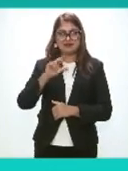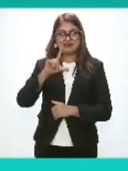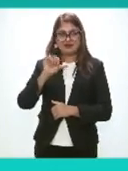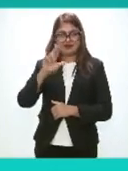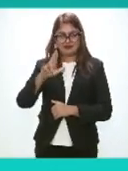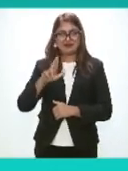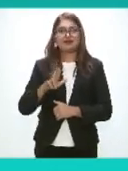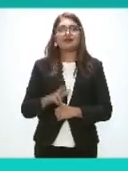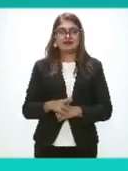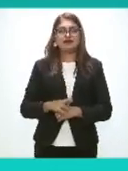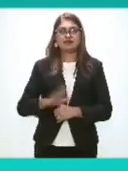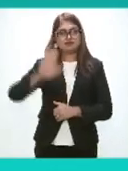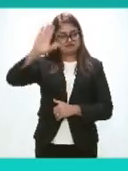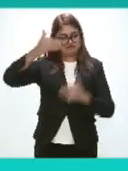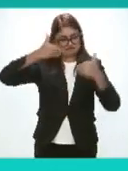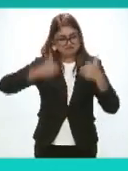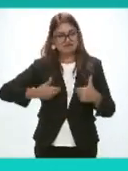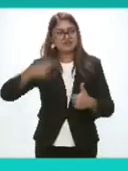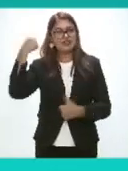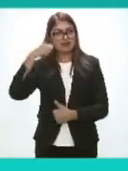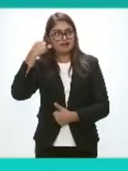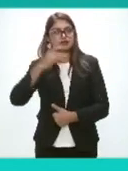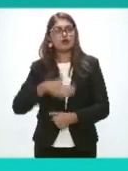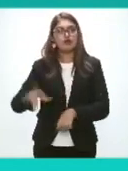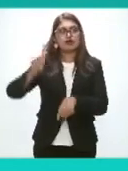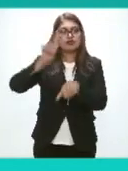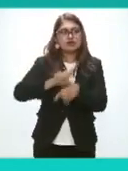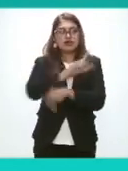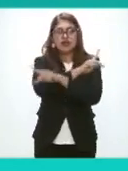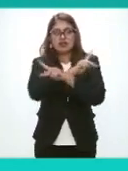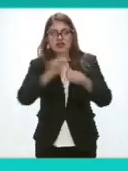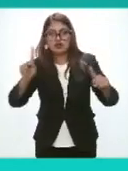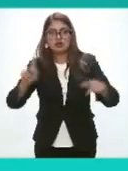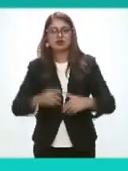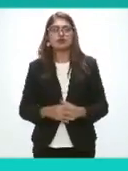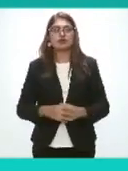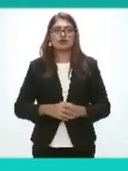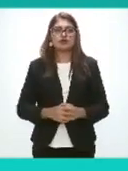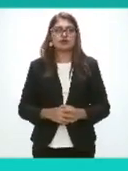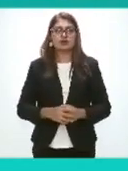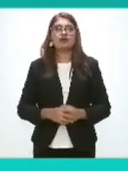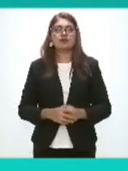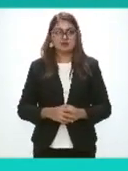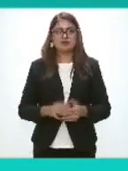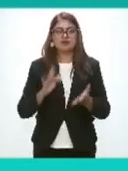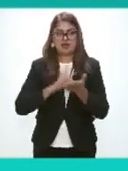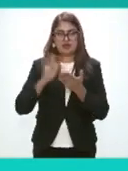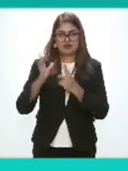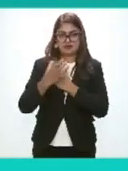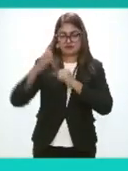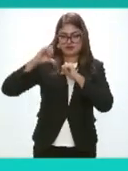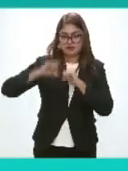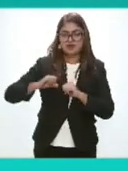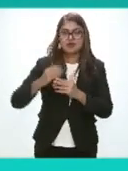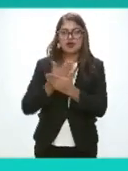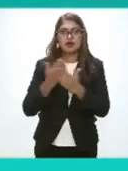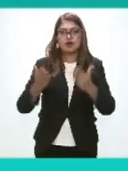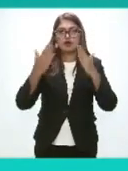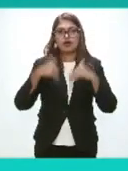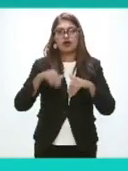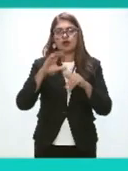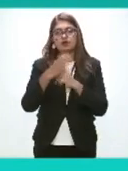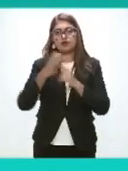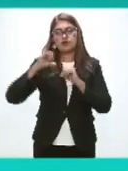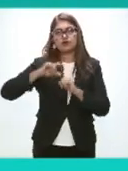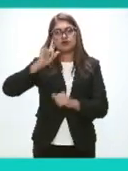Aguilar Alvarado De Tabasco Buenos días A todas Y todos Muchas gracias Comisionado A la comisionada